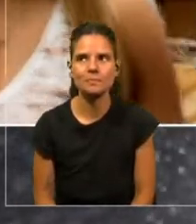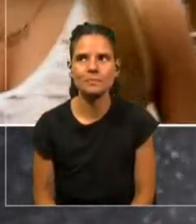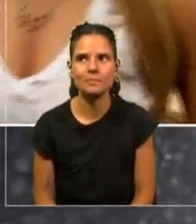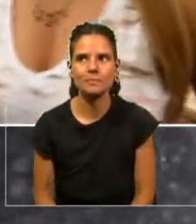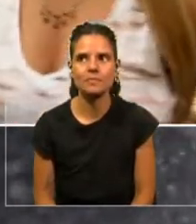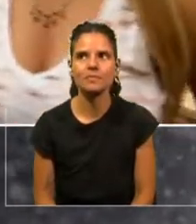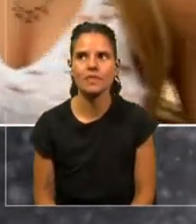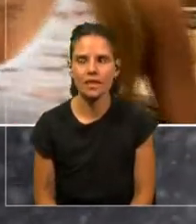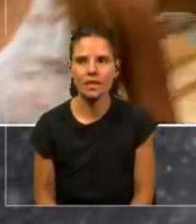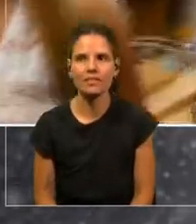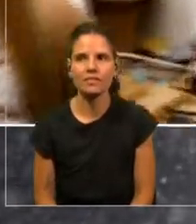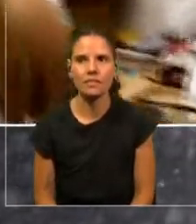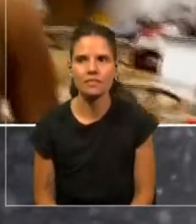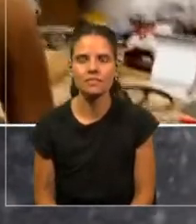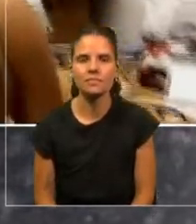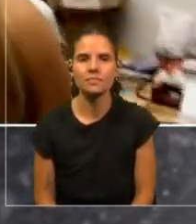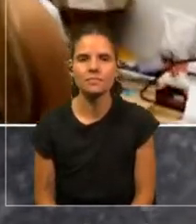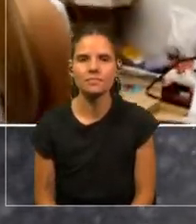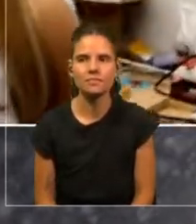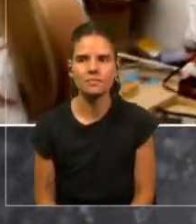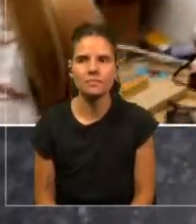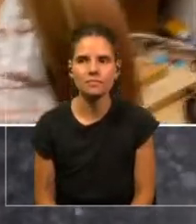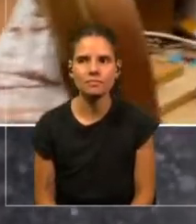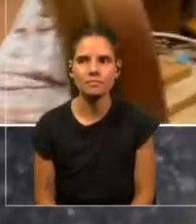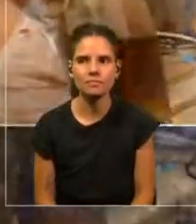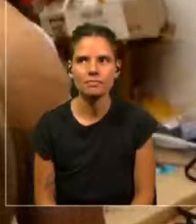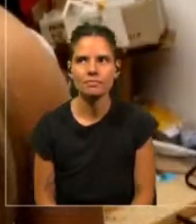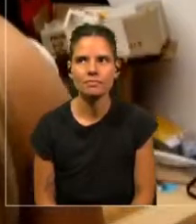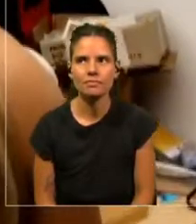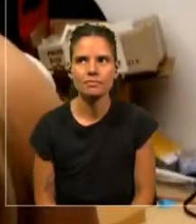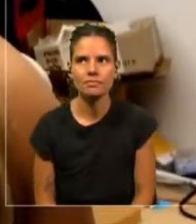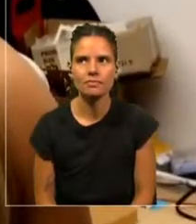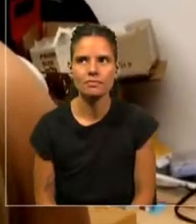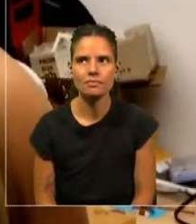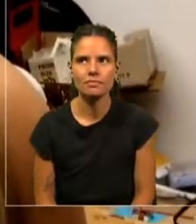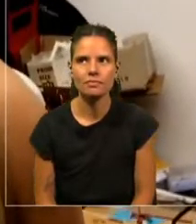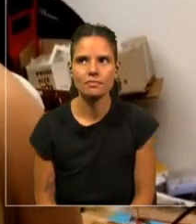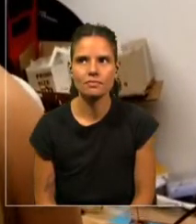Voy a volver acá un segundo. Aquí está funcionando. ¿Cómo estás hoy día?